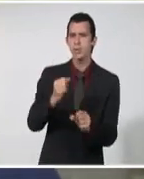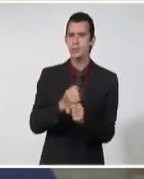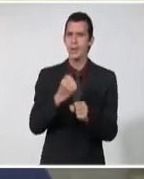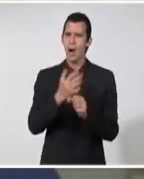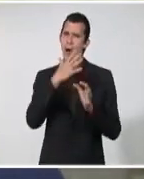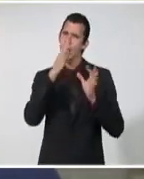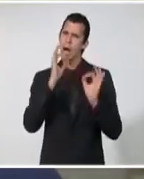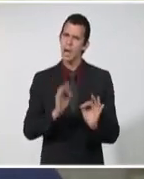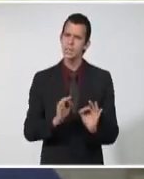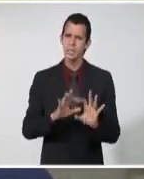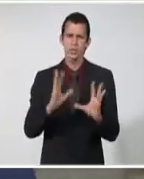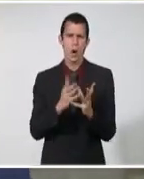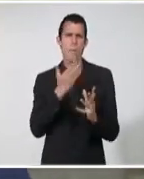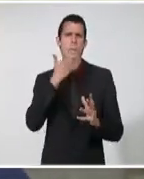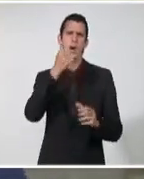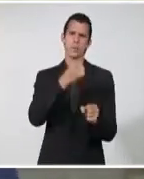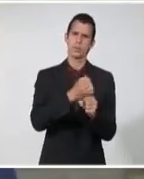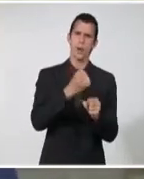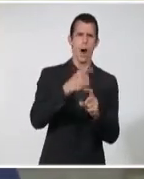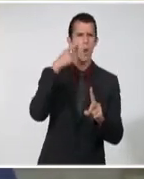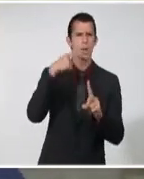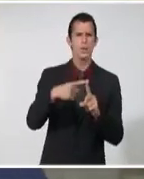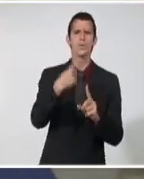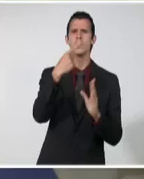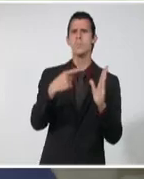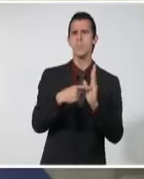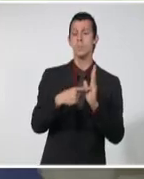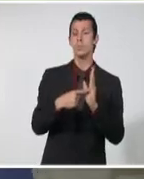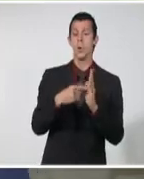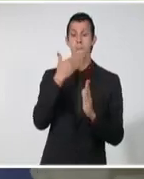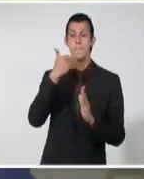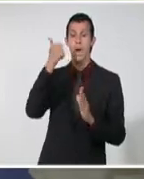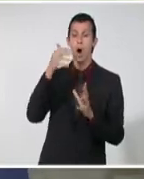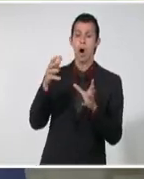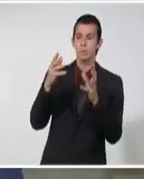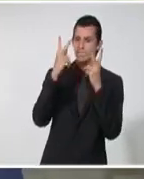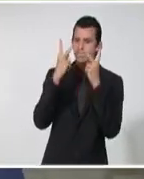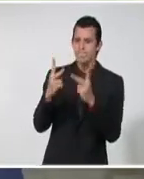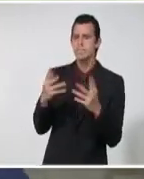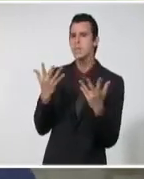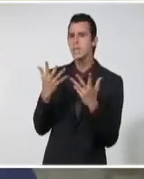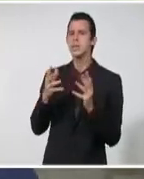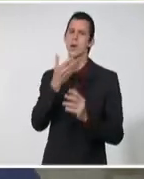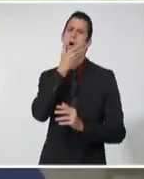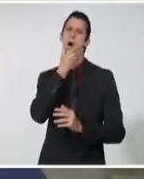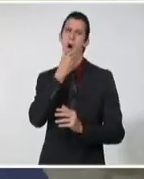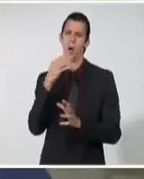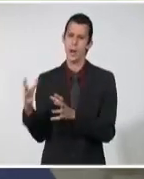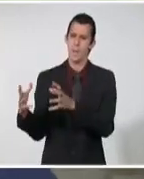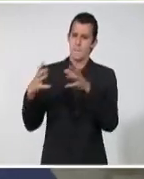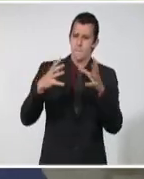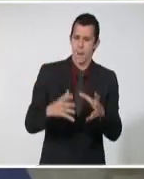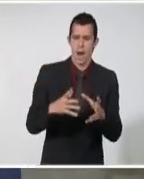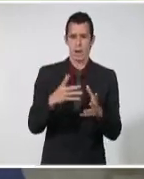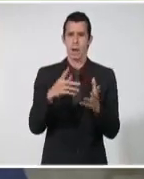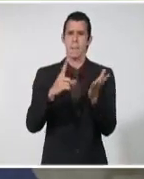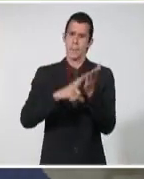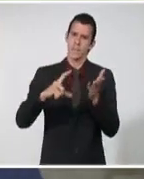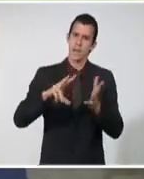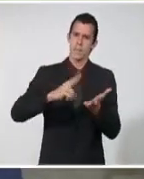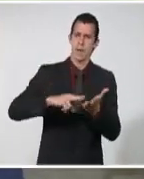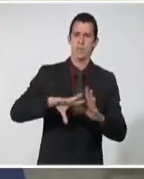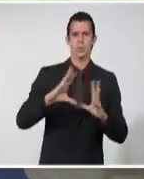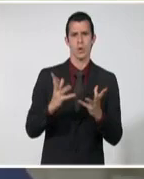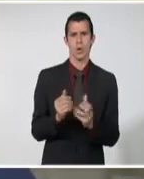las nuevas generaciones tienen un papel decisivo. Frente a tendencias colonizadoras y campañas subversivas, se